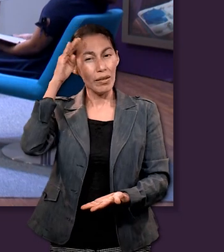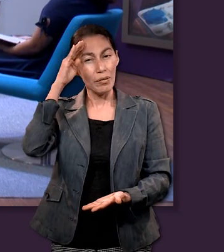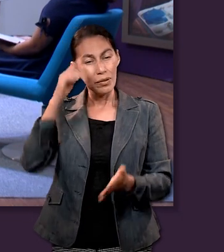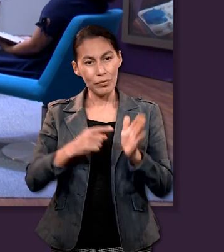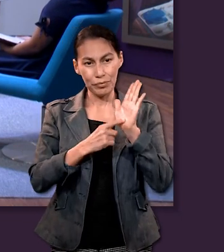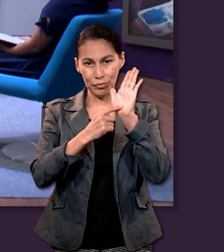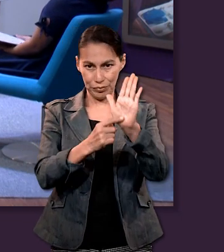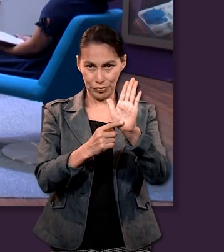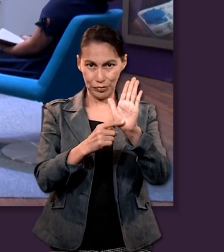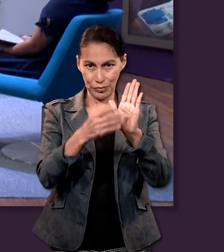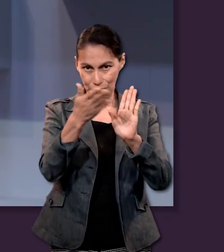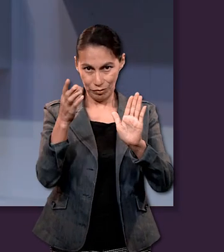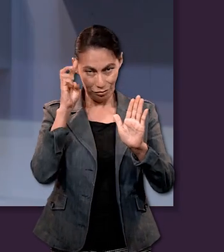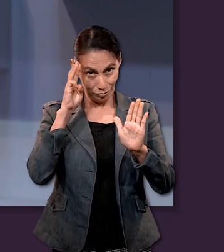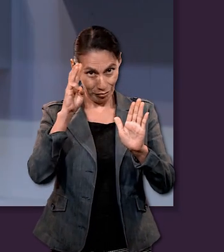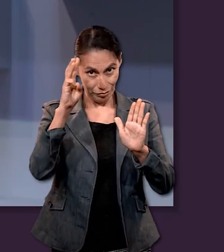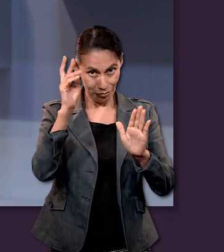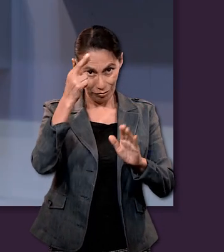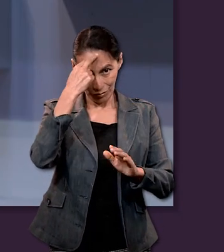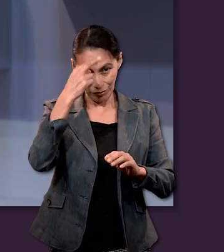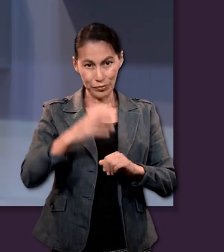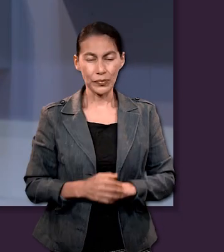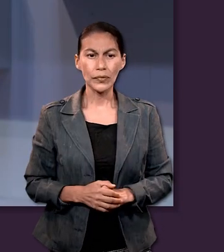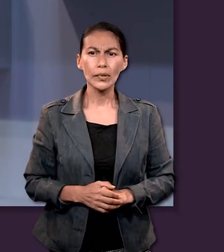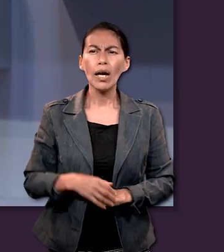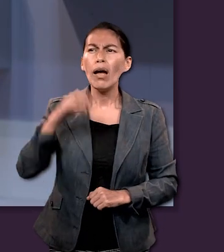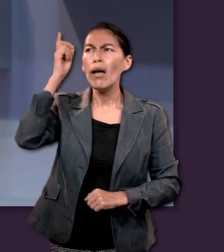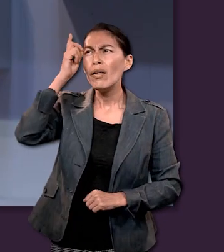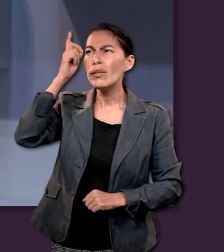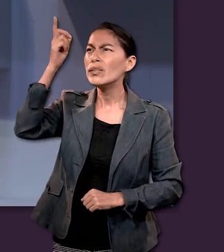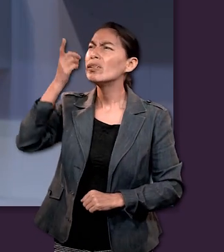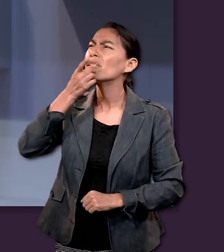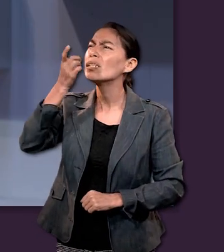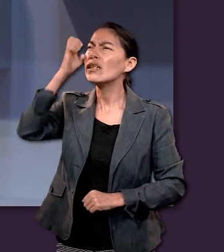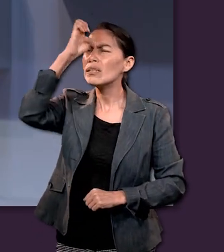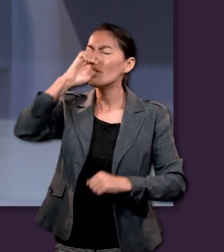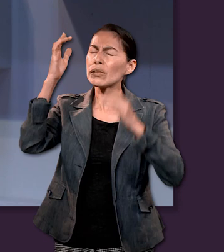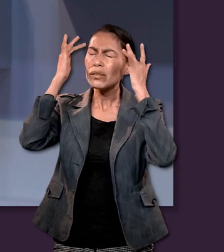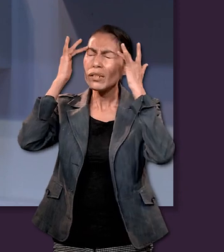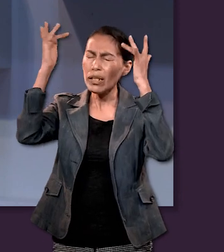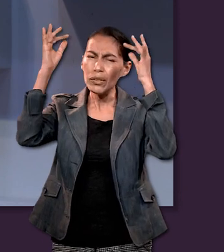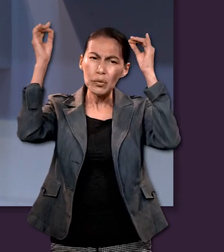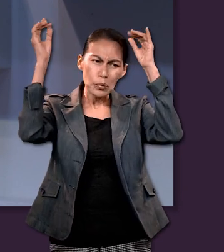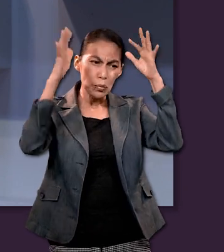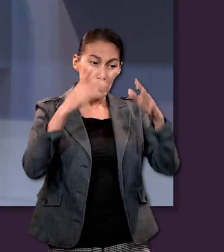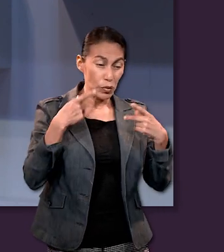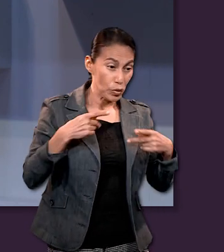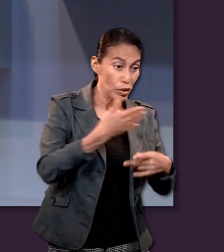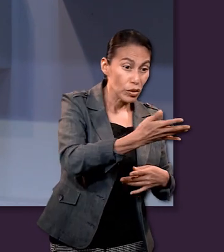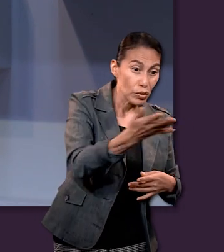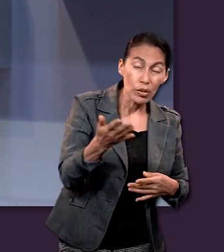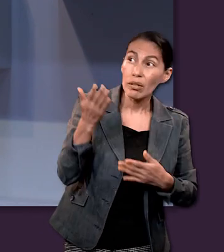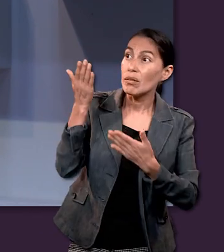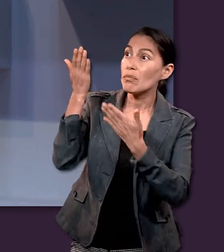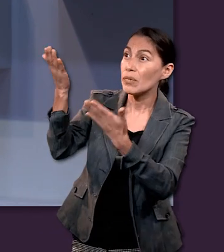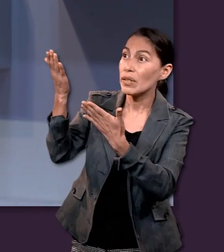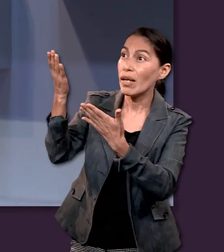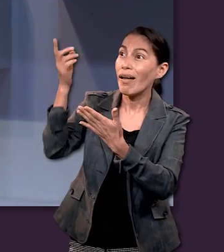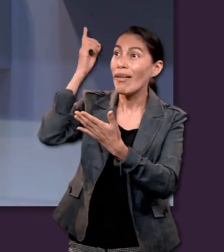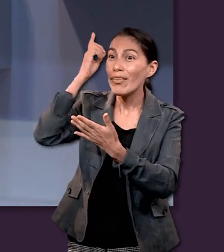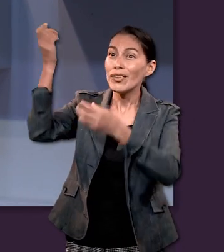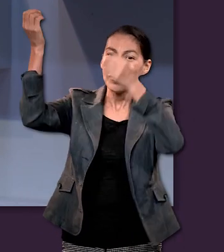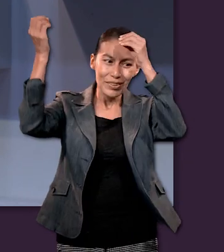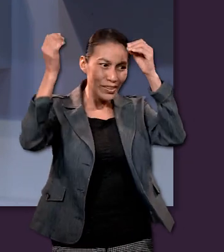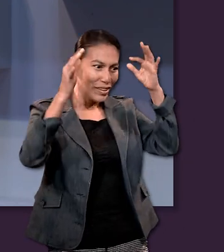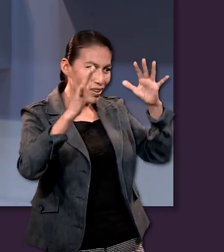dejarlos con este pensamiento que es de Elena de White no ha dicho Dios que dará el Espíritu Santo a los que se lo pidan